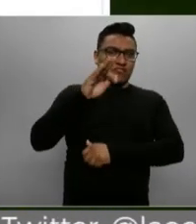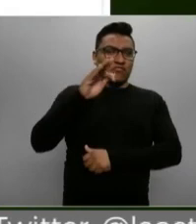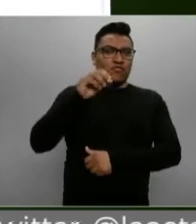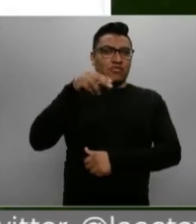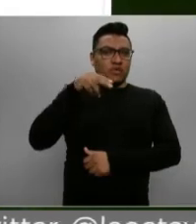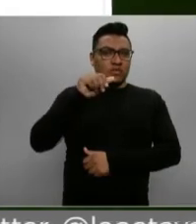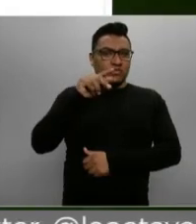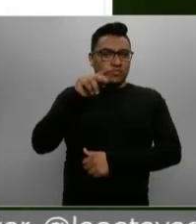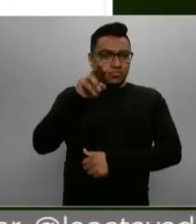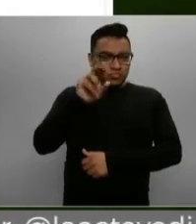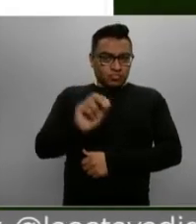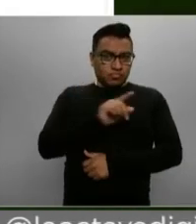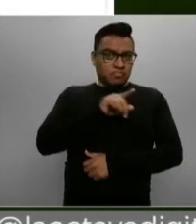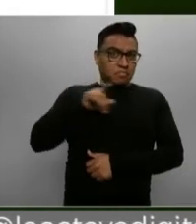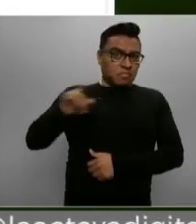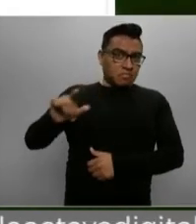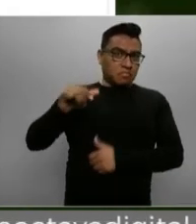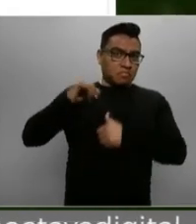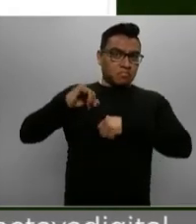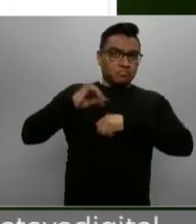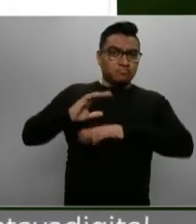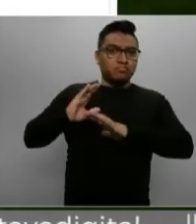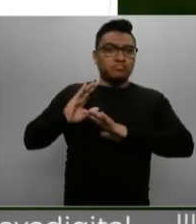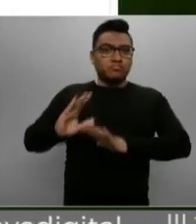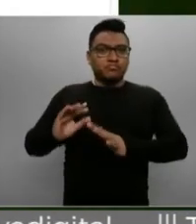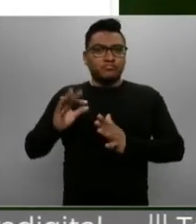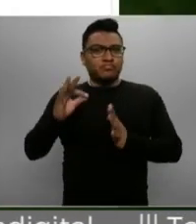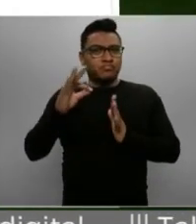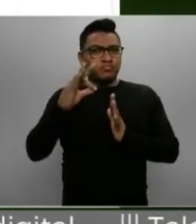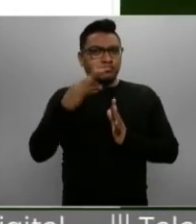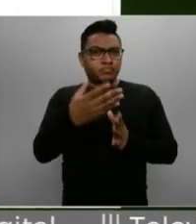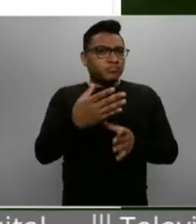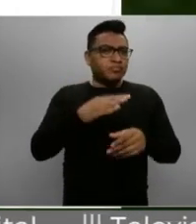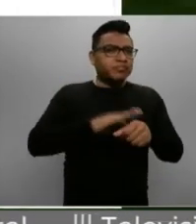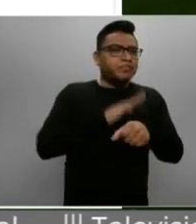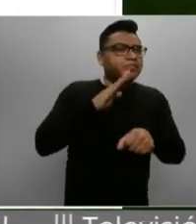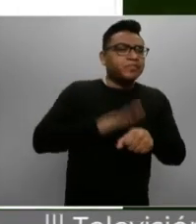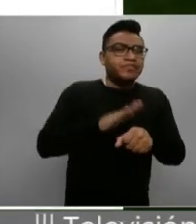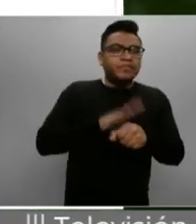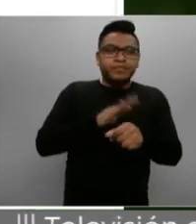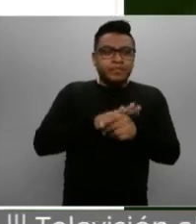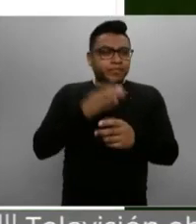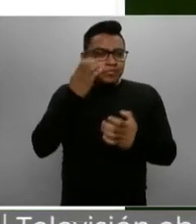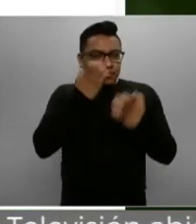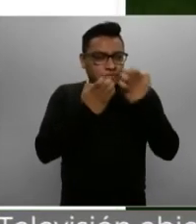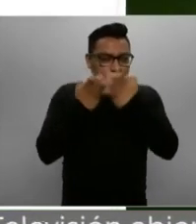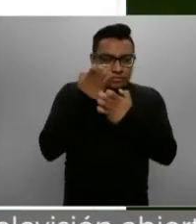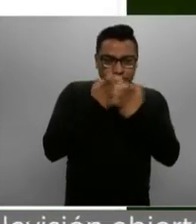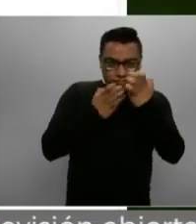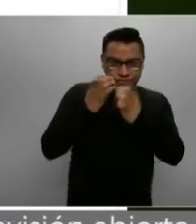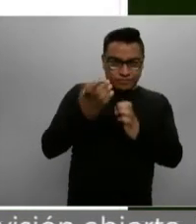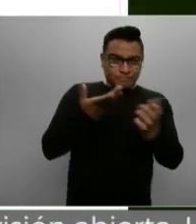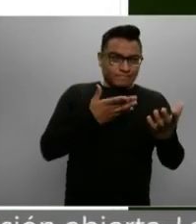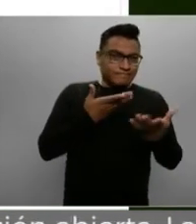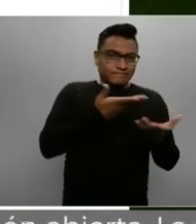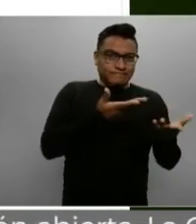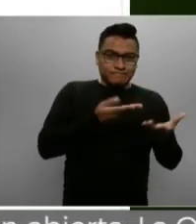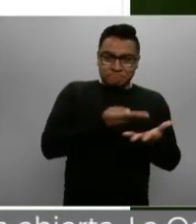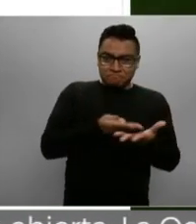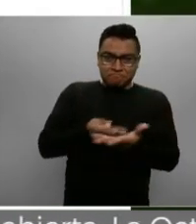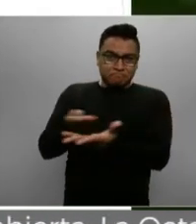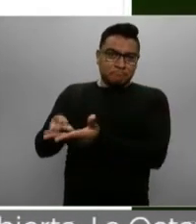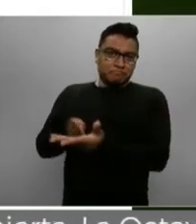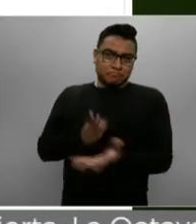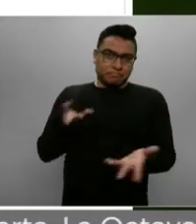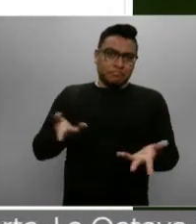literalmente informó, obtuvo la mayor puntuación de la suma de los resultados de la evaluación de la propuesta técnica y de la